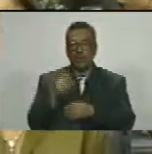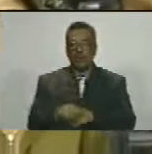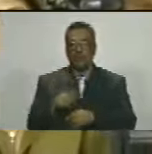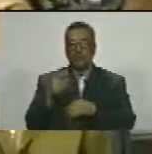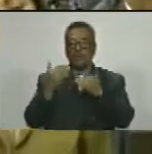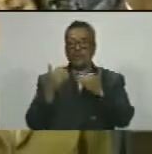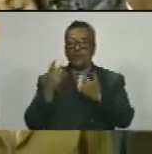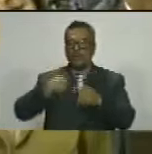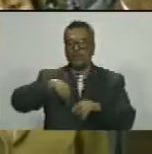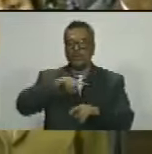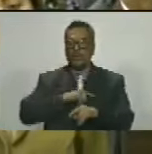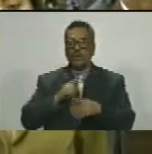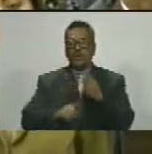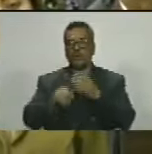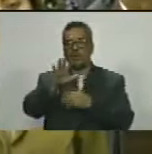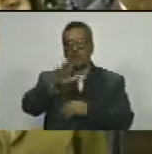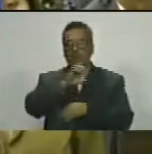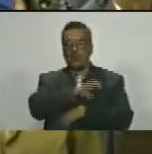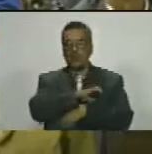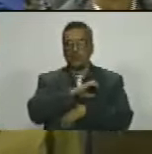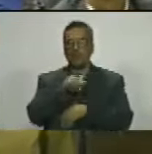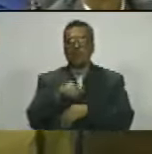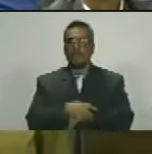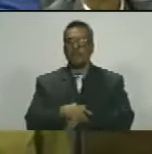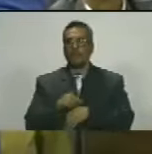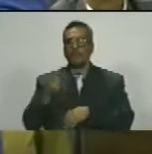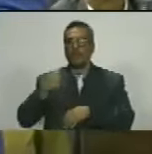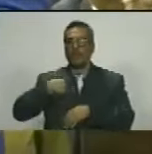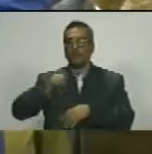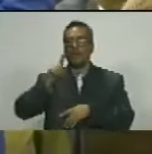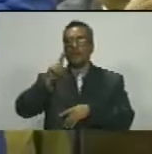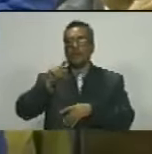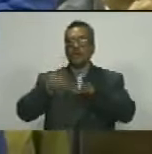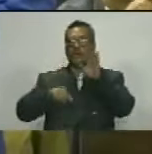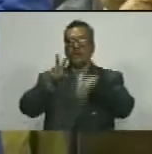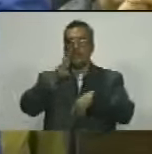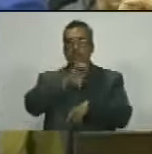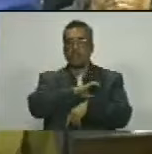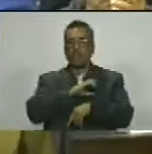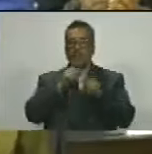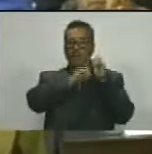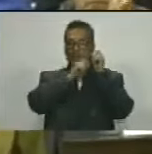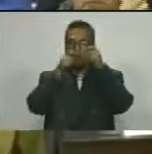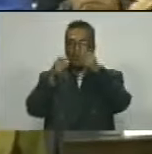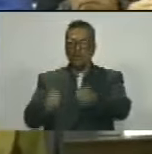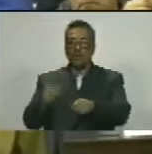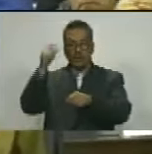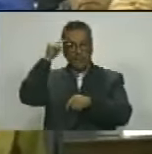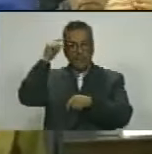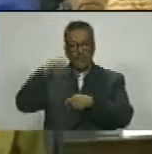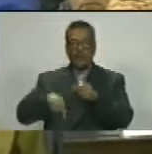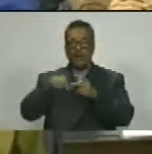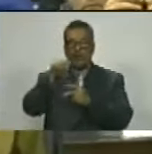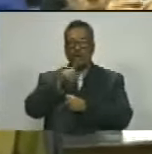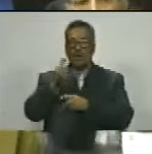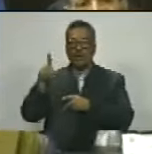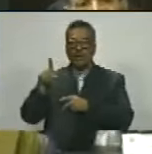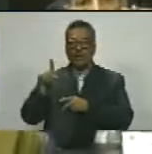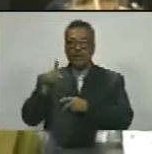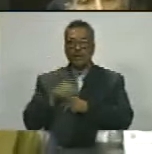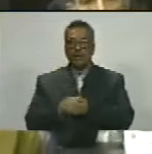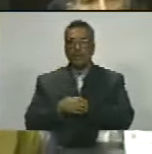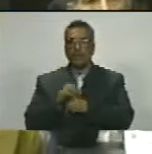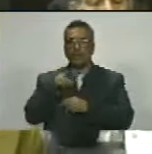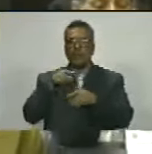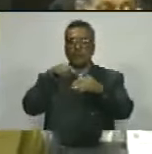instalamos el cinco de enero tenemos hasta el doce de enero para la designación y hoy es once estamos